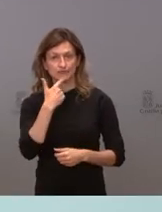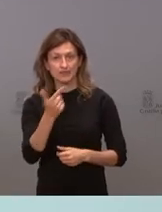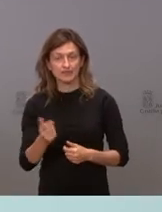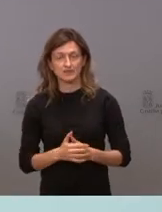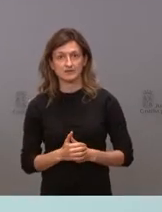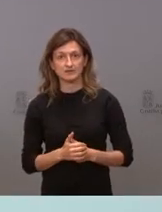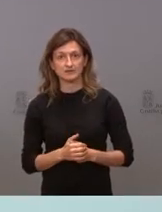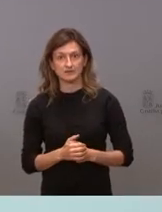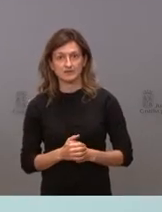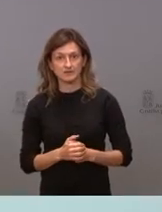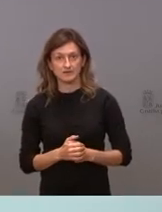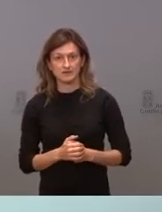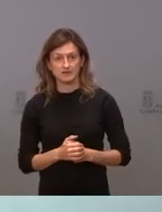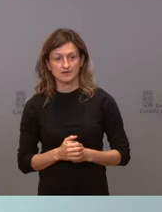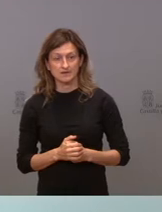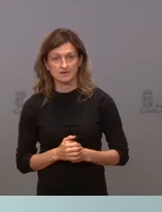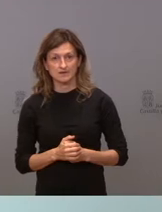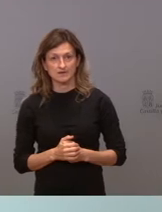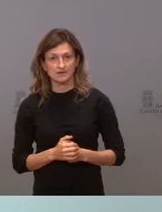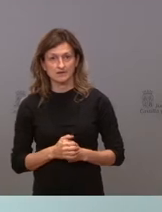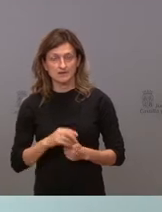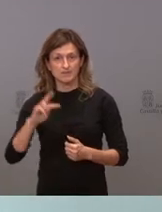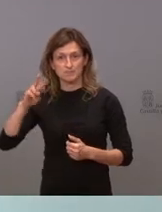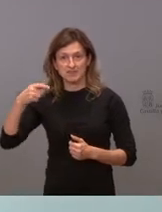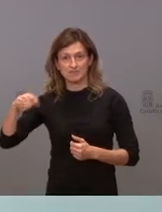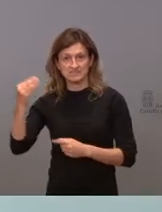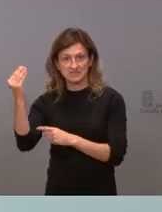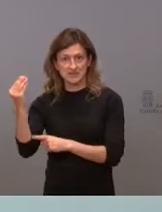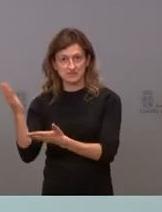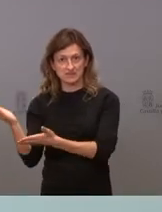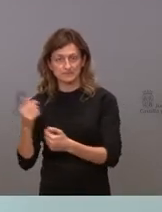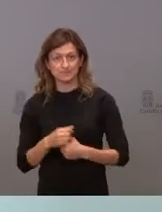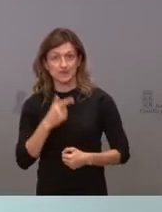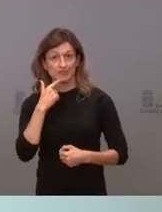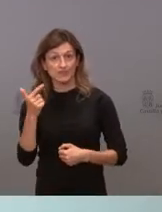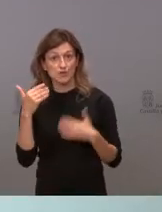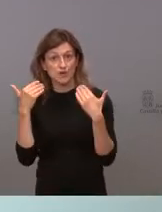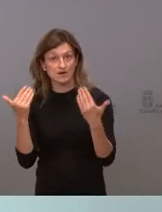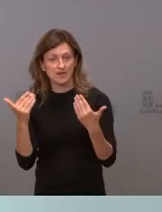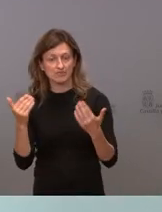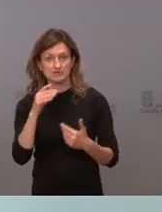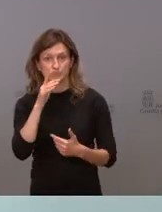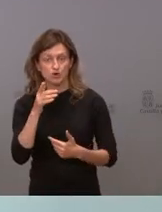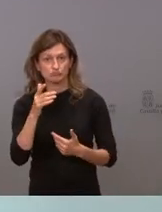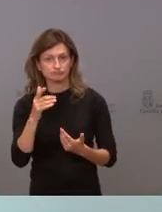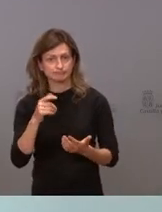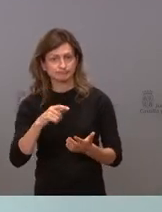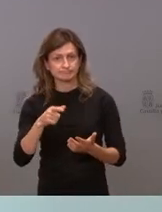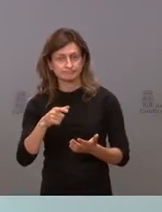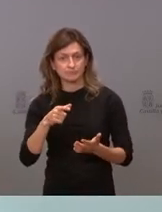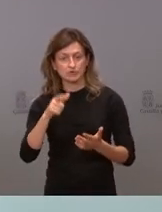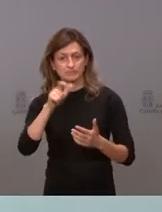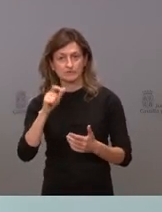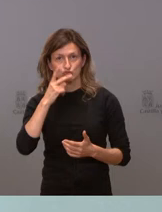referencia a la figura del vicepresidente. Yo quiero agradecerle su integridad a lo largo de estos